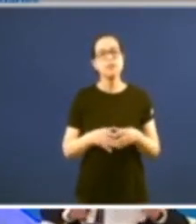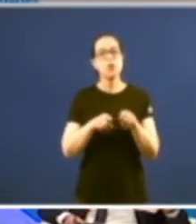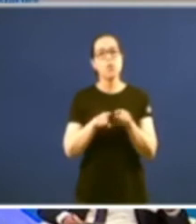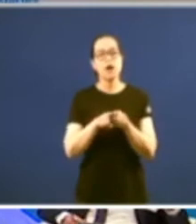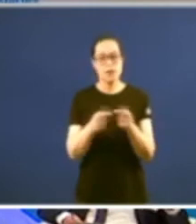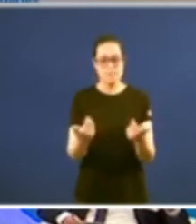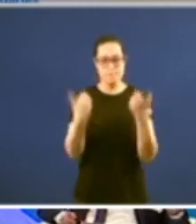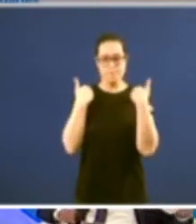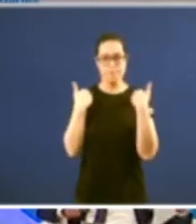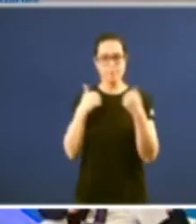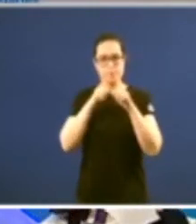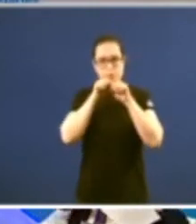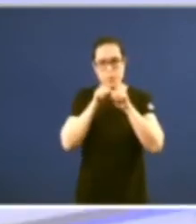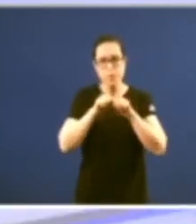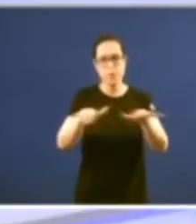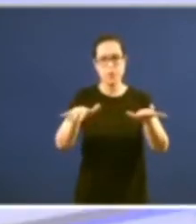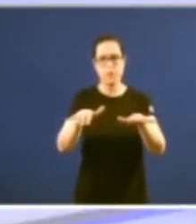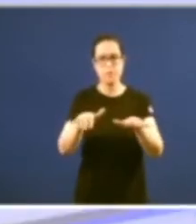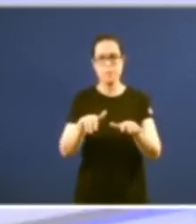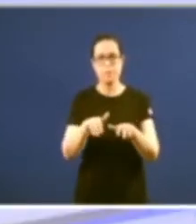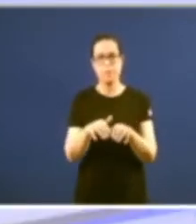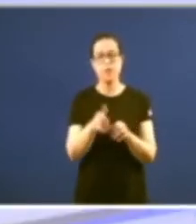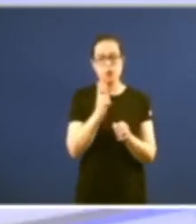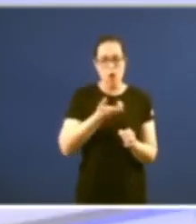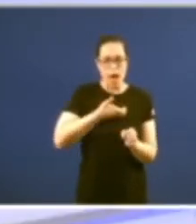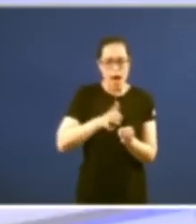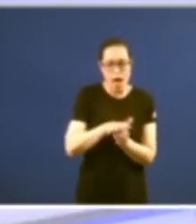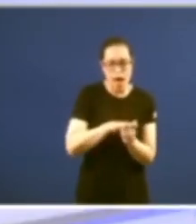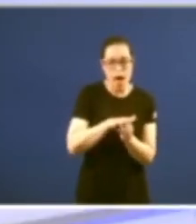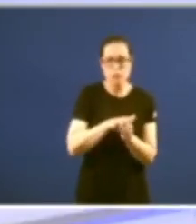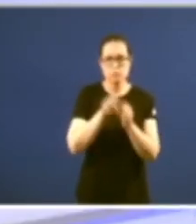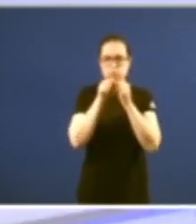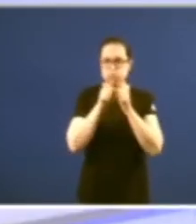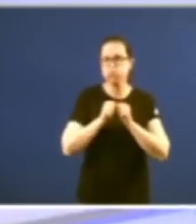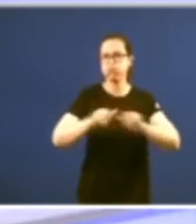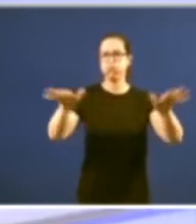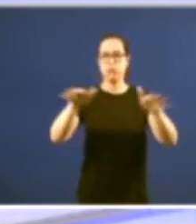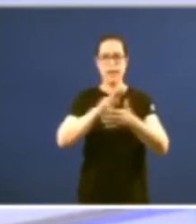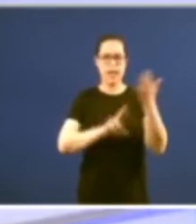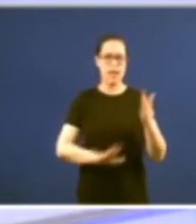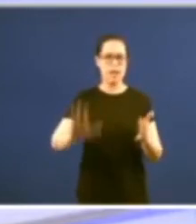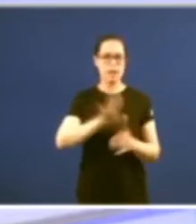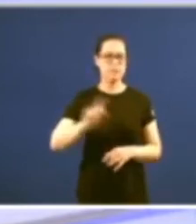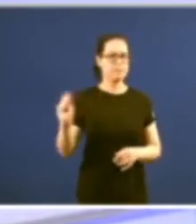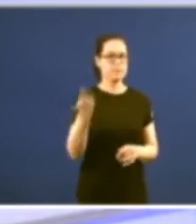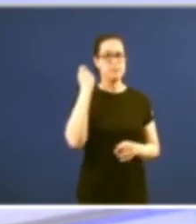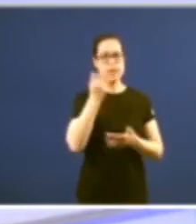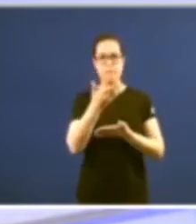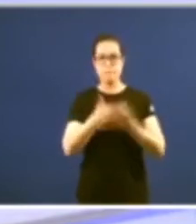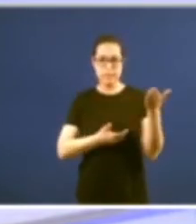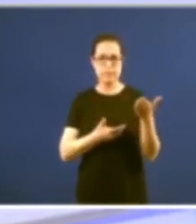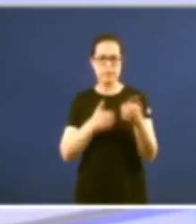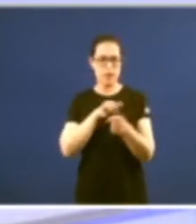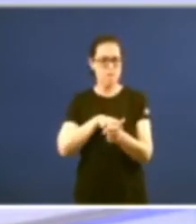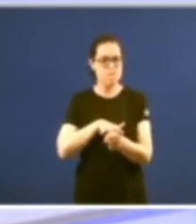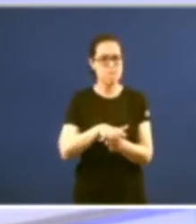atentón era tradición na prensa a súa dedicación localista comarcal Esa foi acaso a maior contribución da prensa e polo tanto do